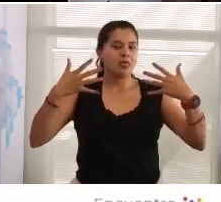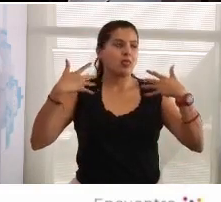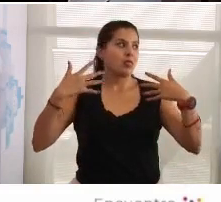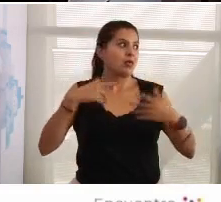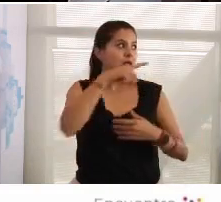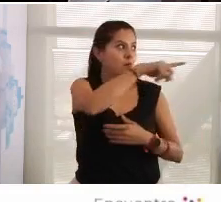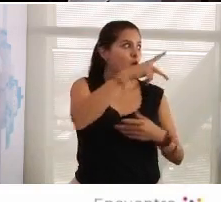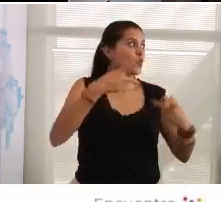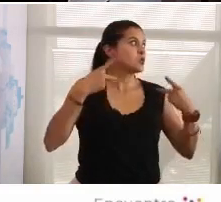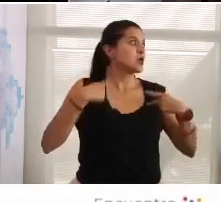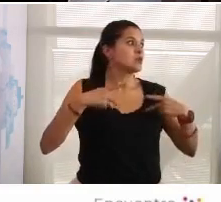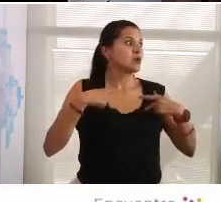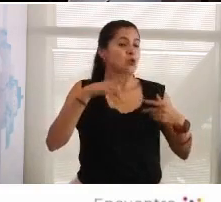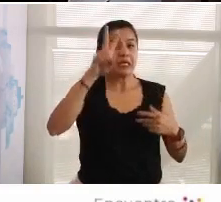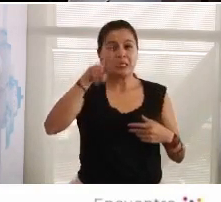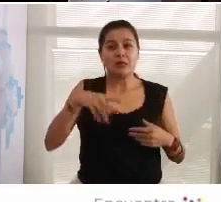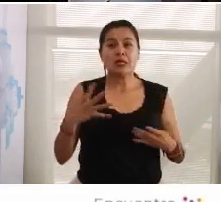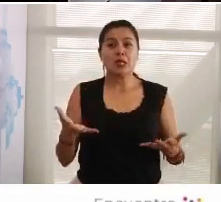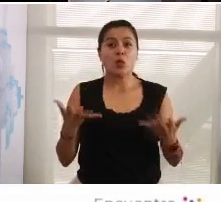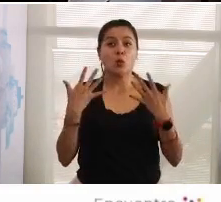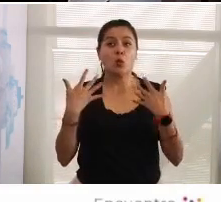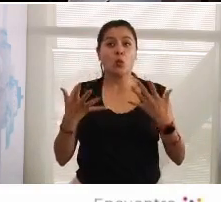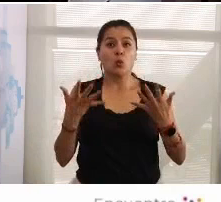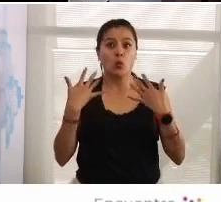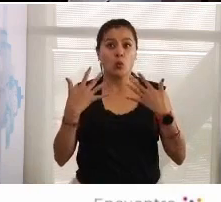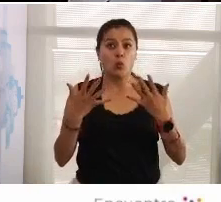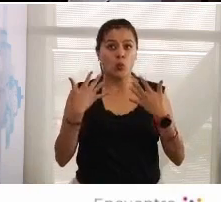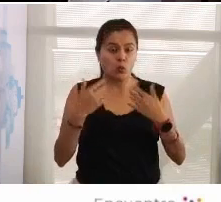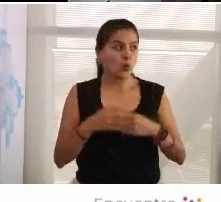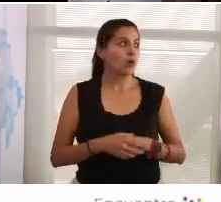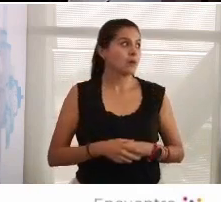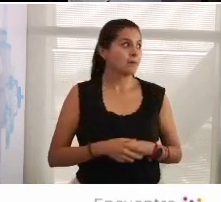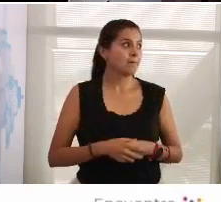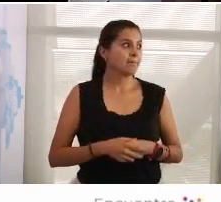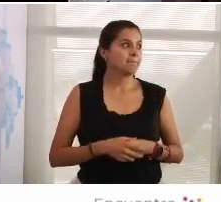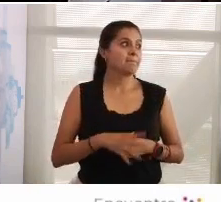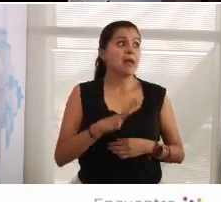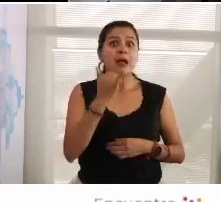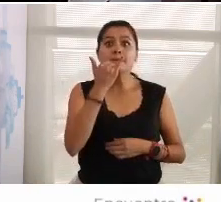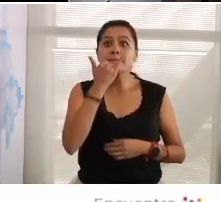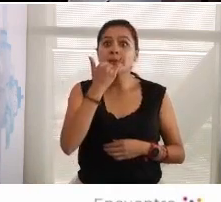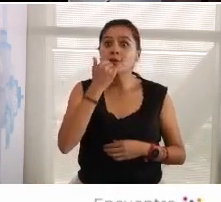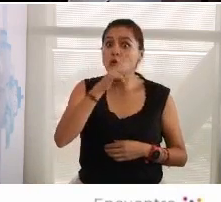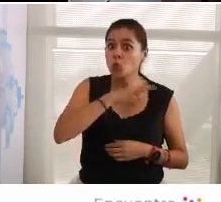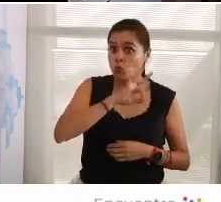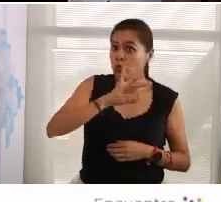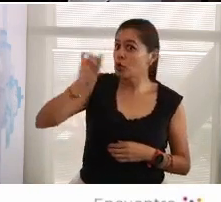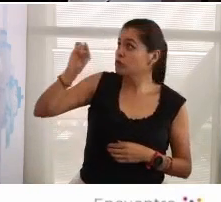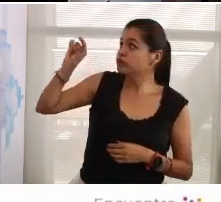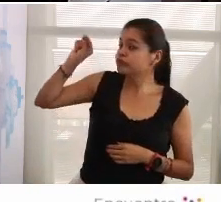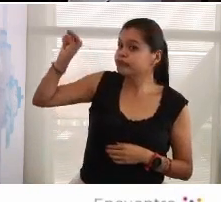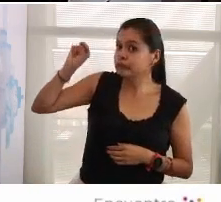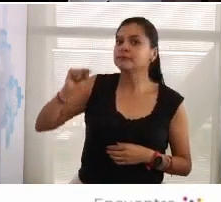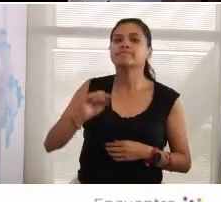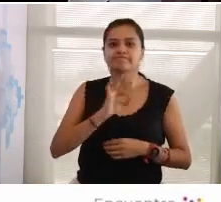veo mucha gente asándose. Ah, perfecto, ¿aquí le puedo mover? Yo lo puedo.